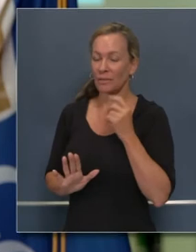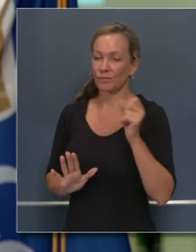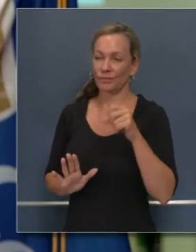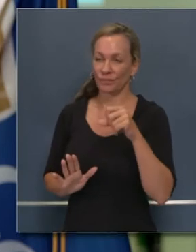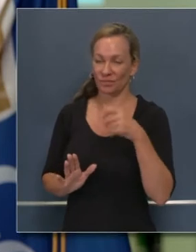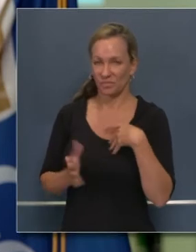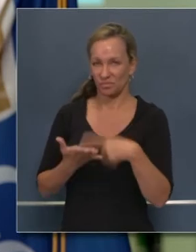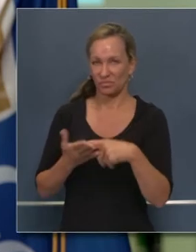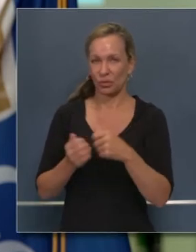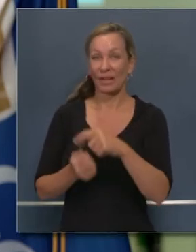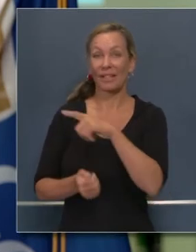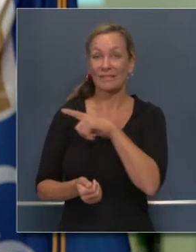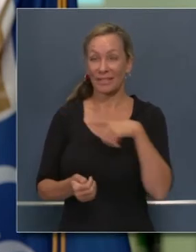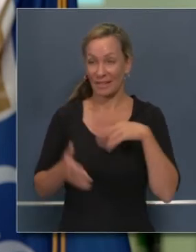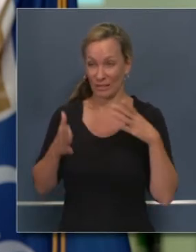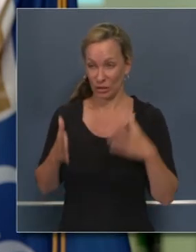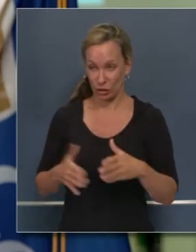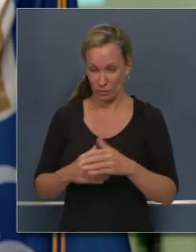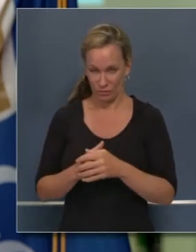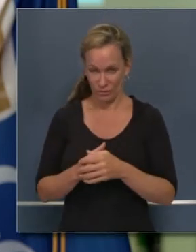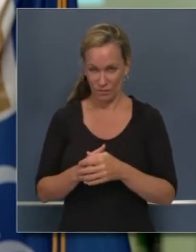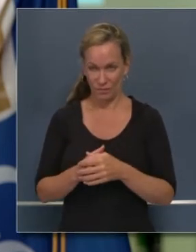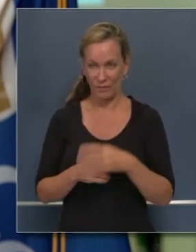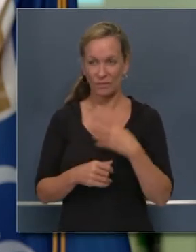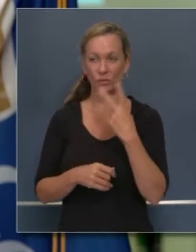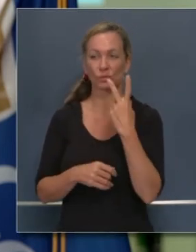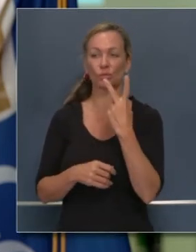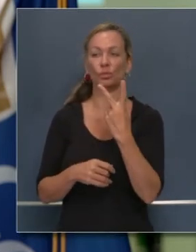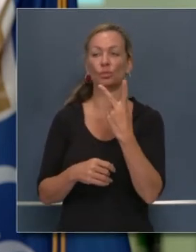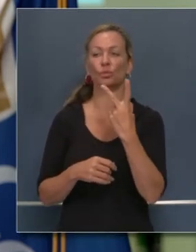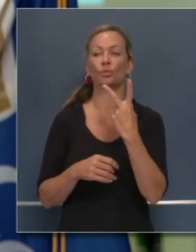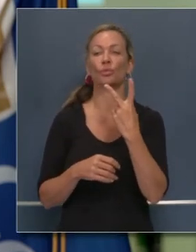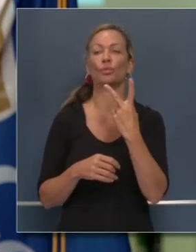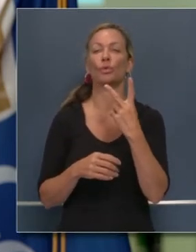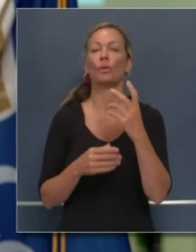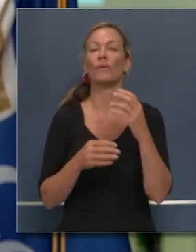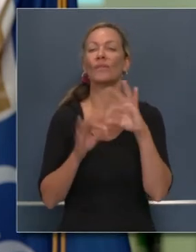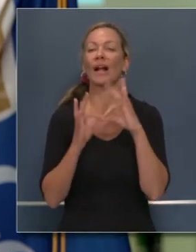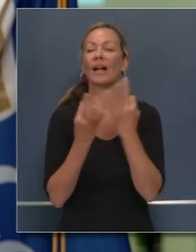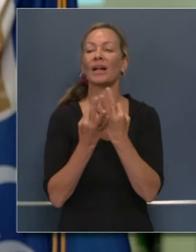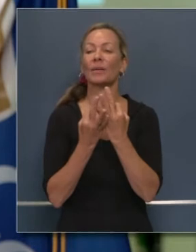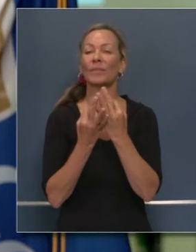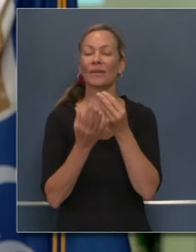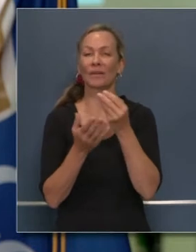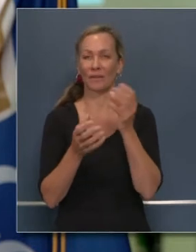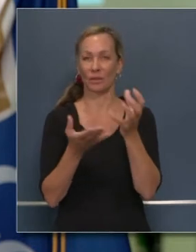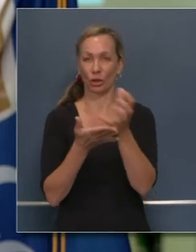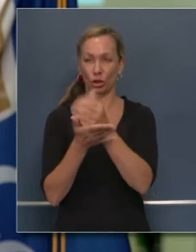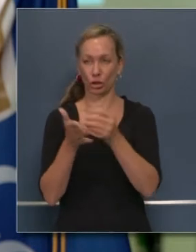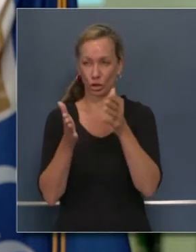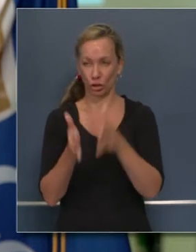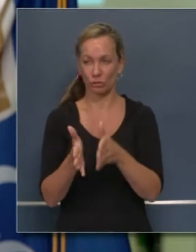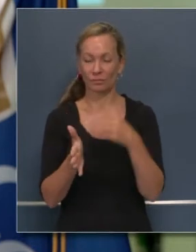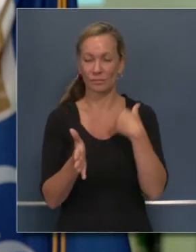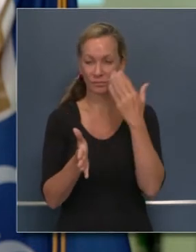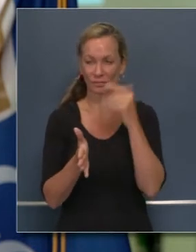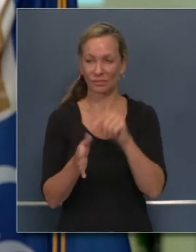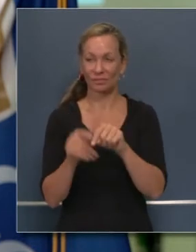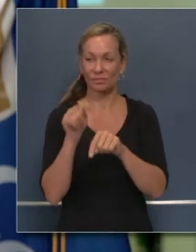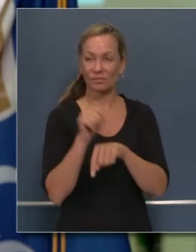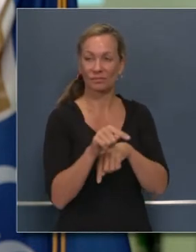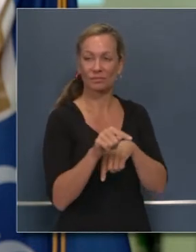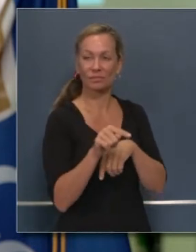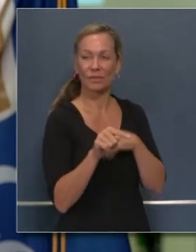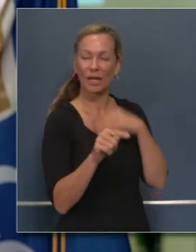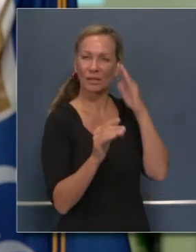contratistas o subcontratistas, sé que en la próxima sesión de legislación que termina en una semana, yo anticipo que eso